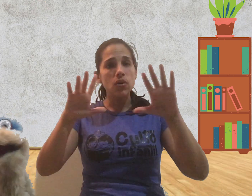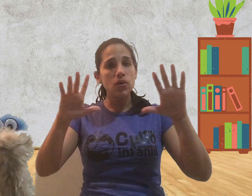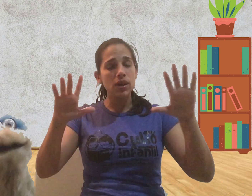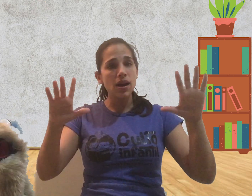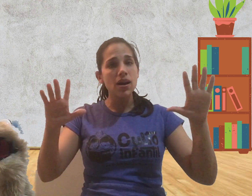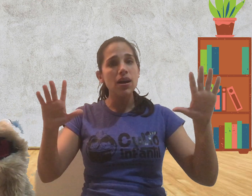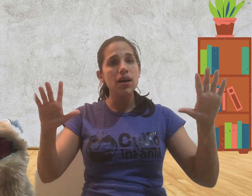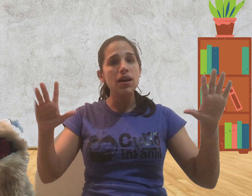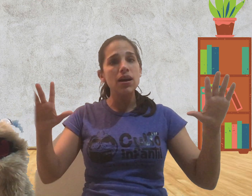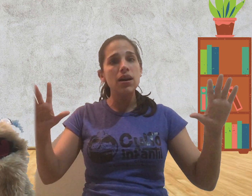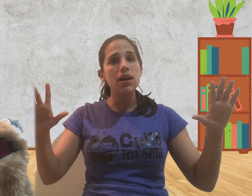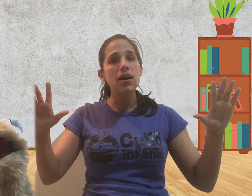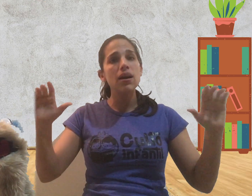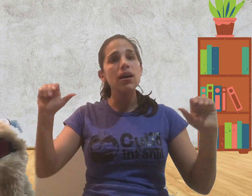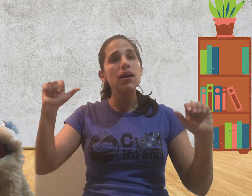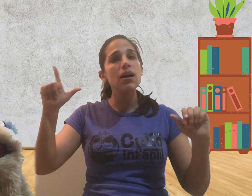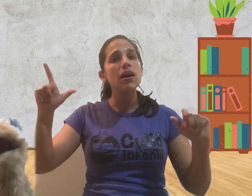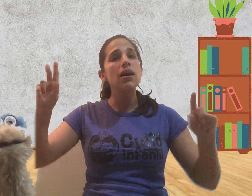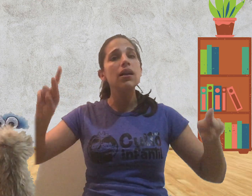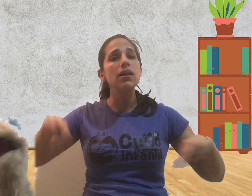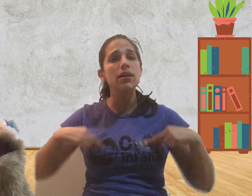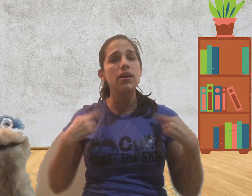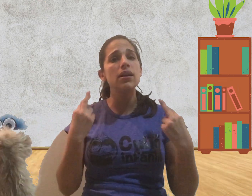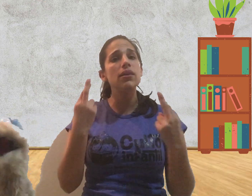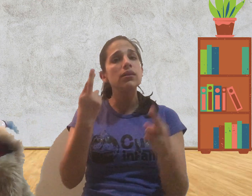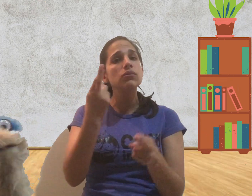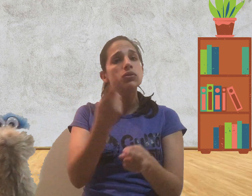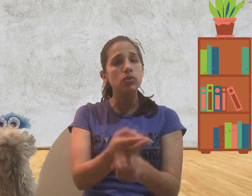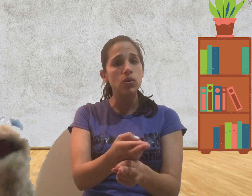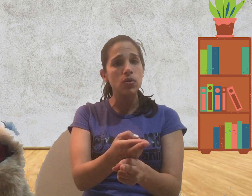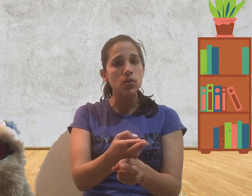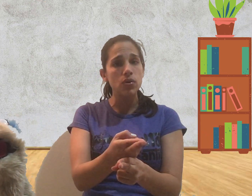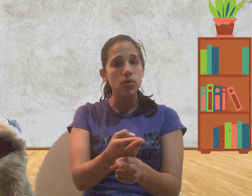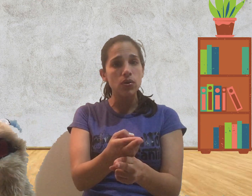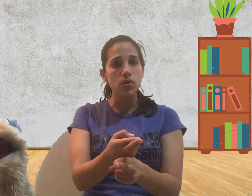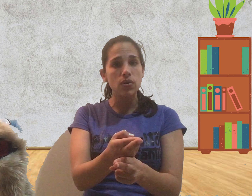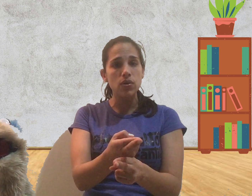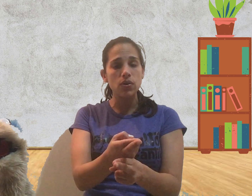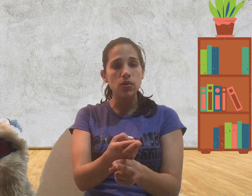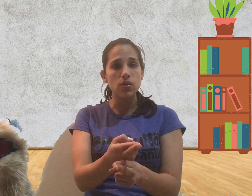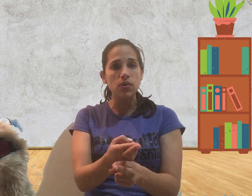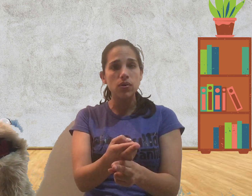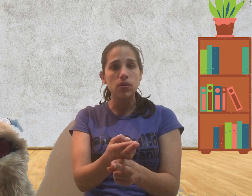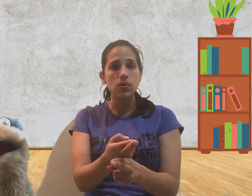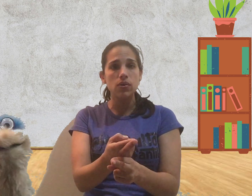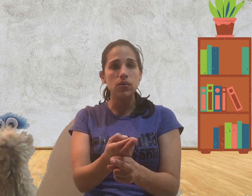gloria al Redentor,